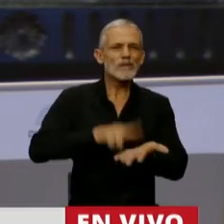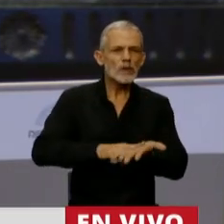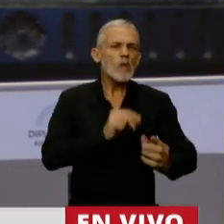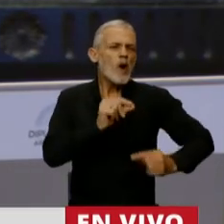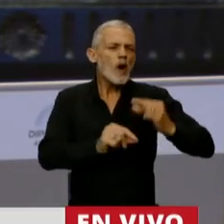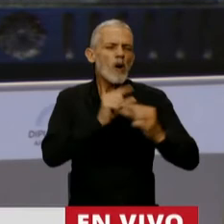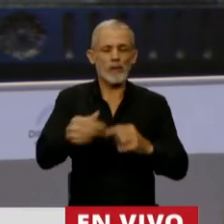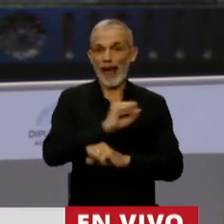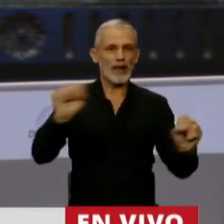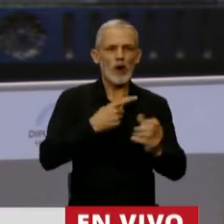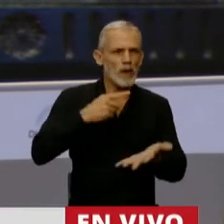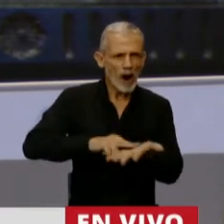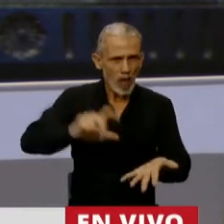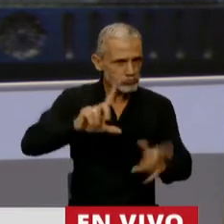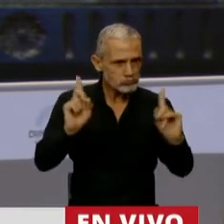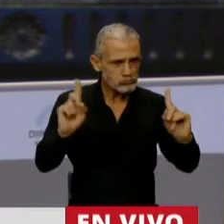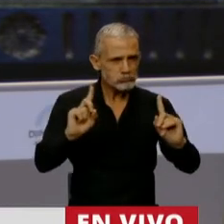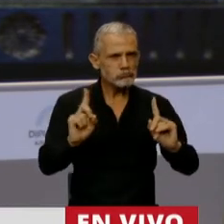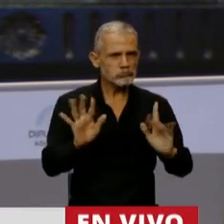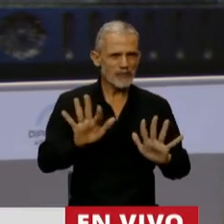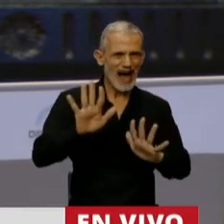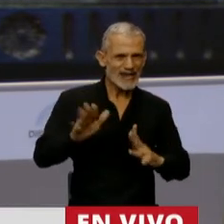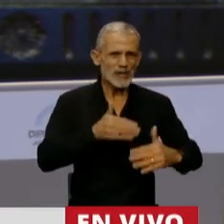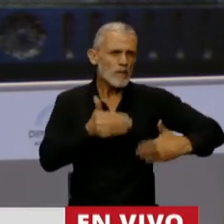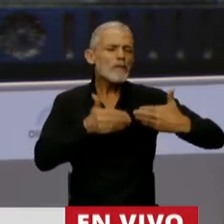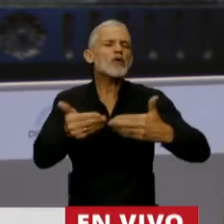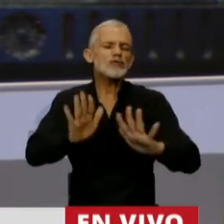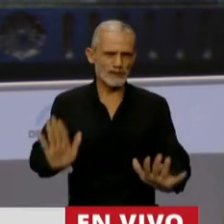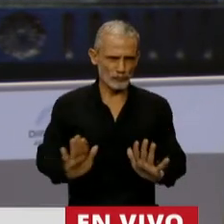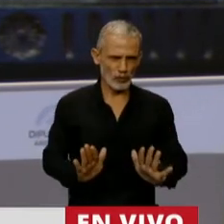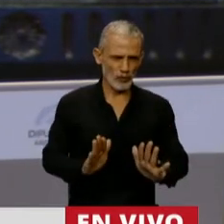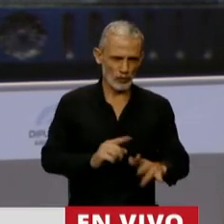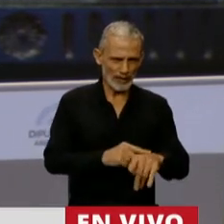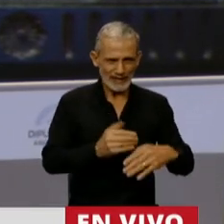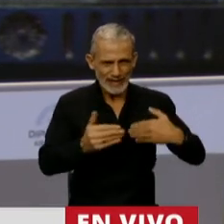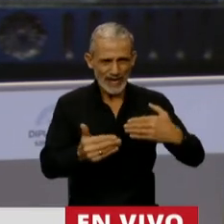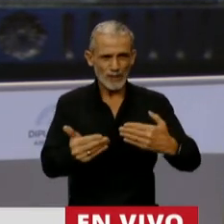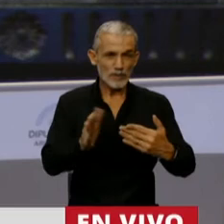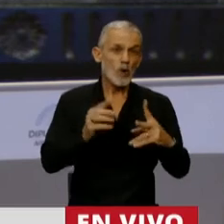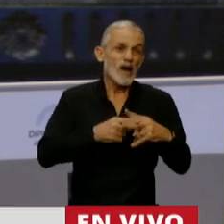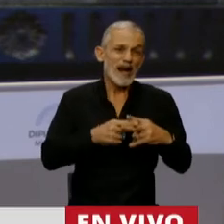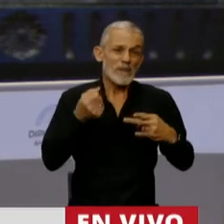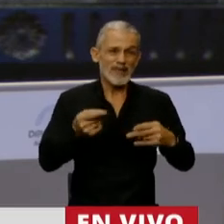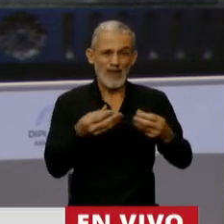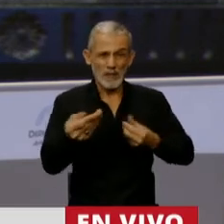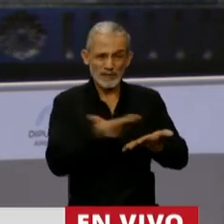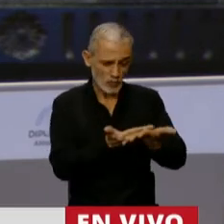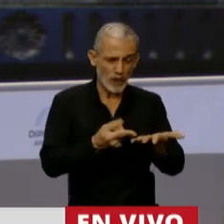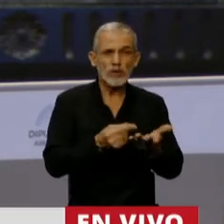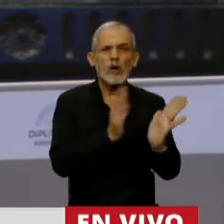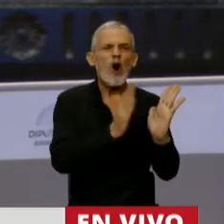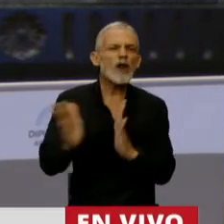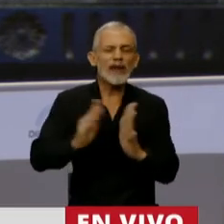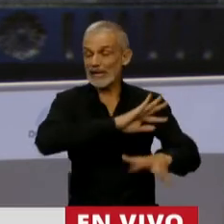progresivo, y este presupuesto hay que entenderlo en ese contexto, en un contexto en el cual es una herramienta más para reordenar